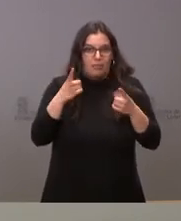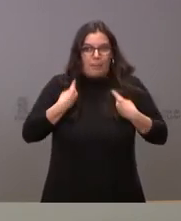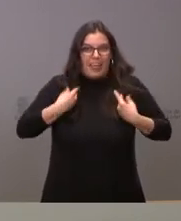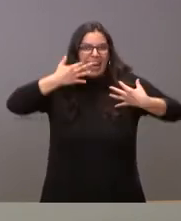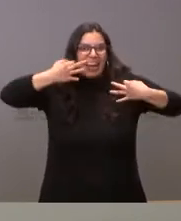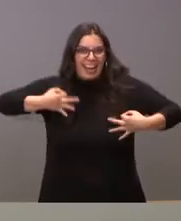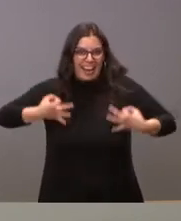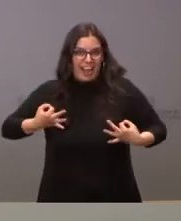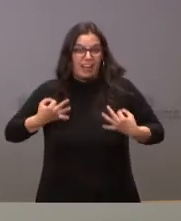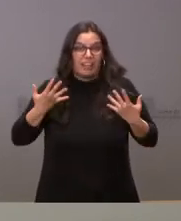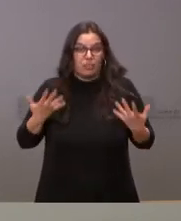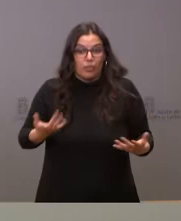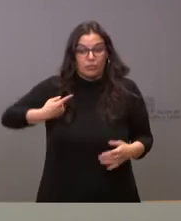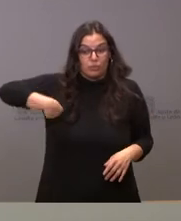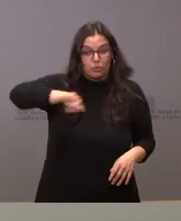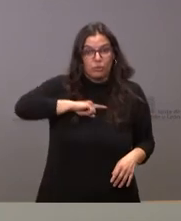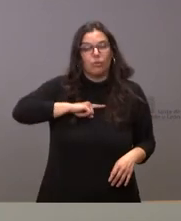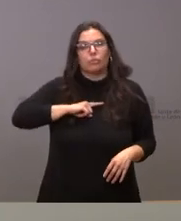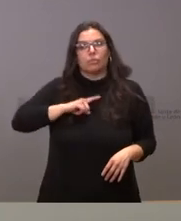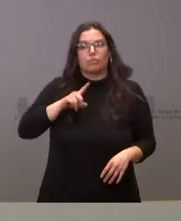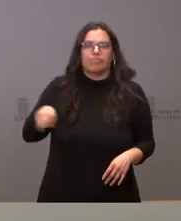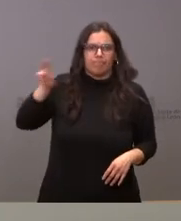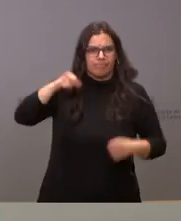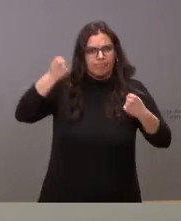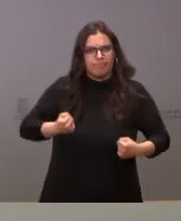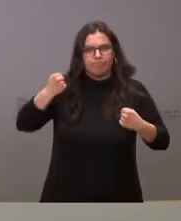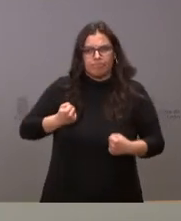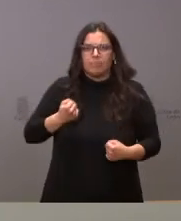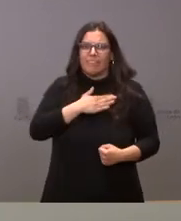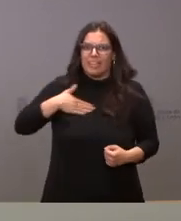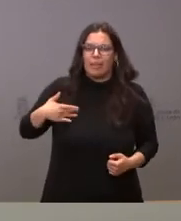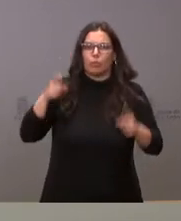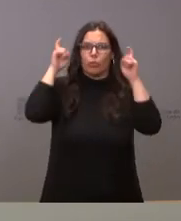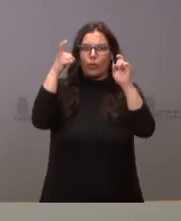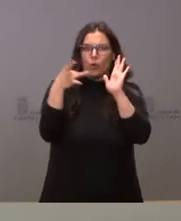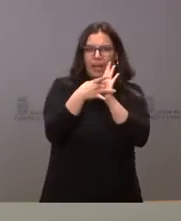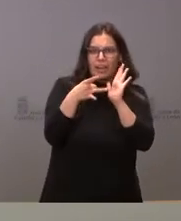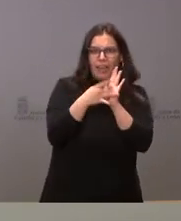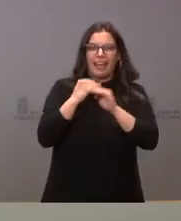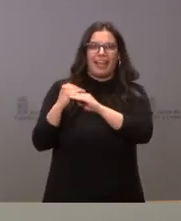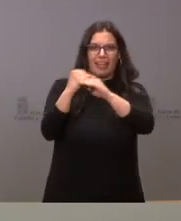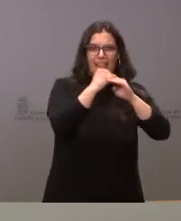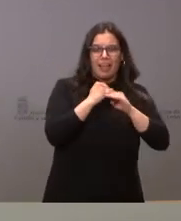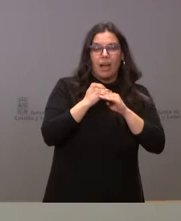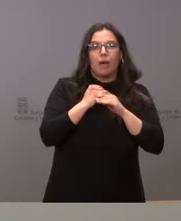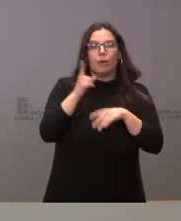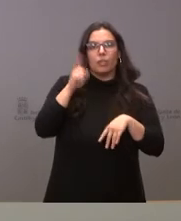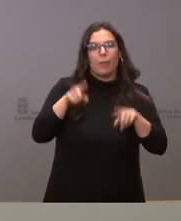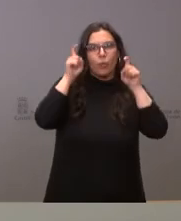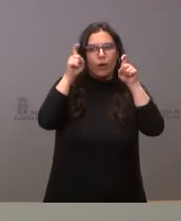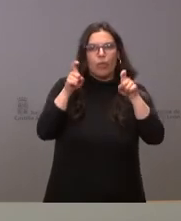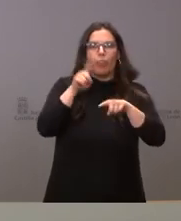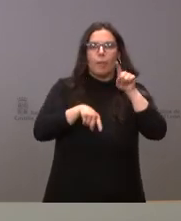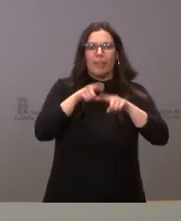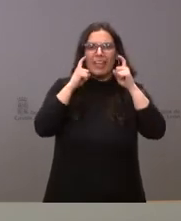vida real. Por tanto, nosotros seguimos insistiendo en la idea de que apostamos por una educación de calidad y de equidad, pero una educación también basada en el